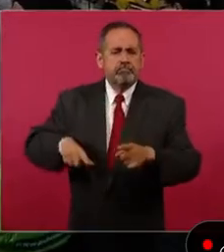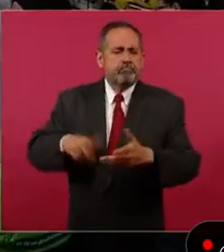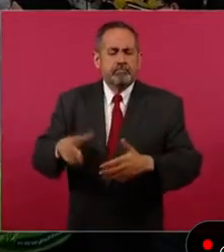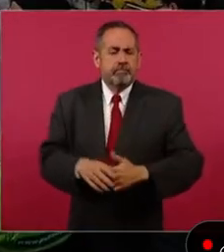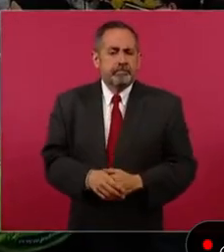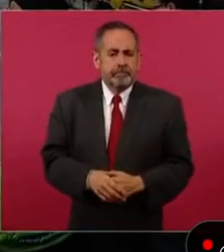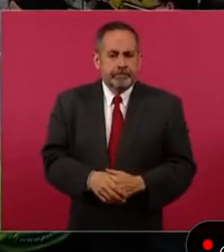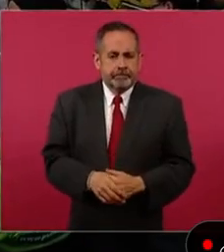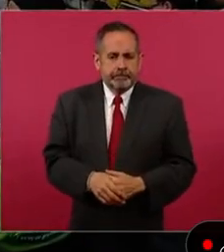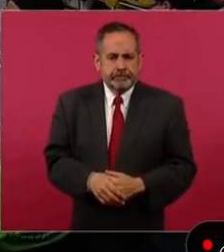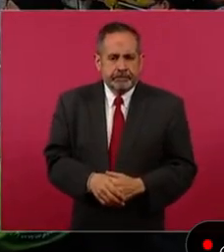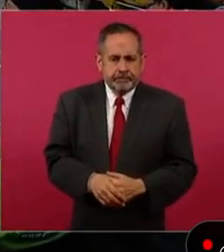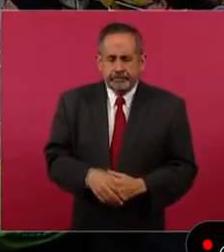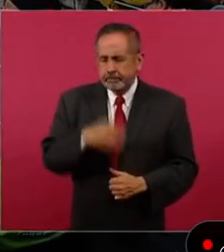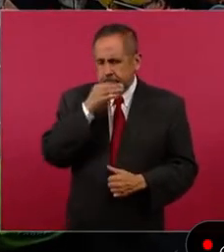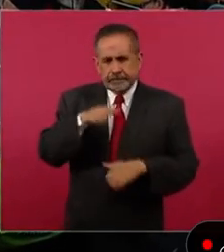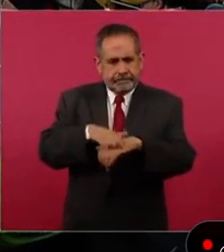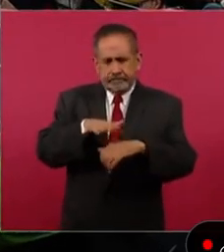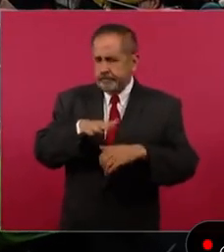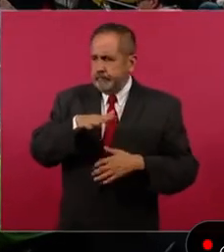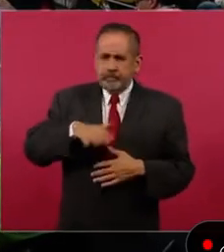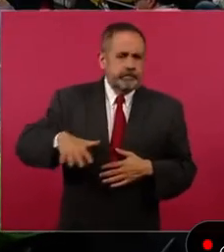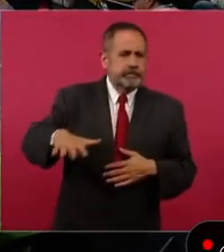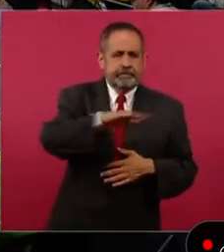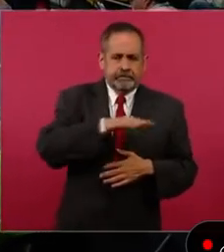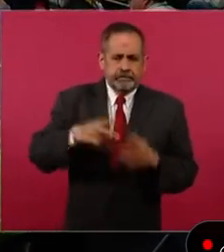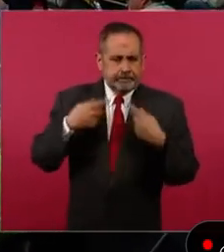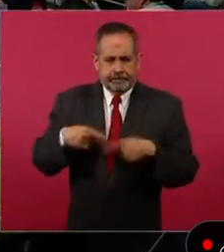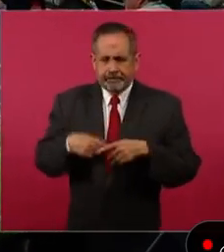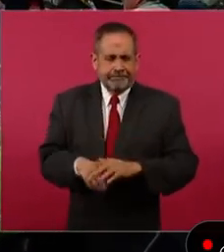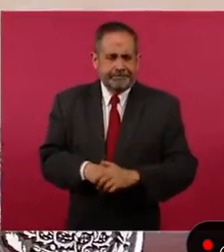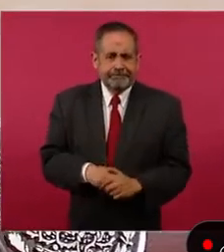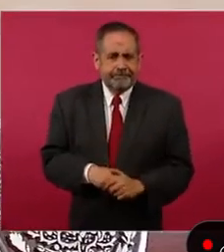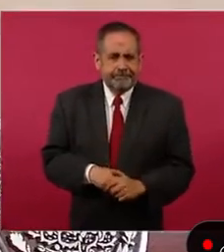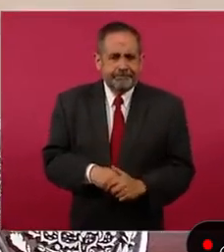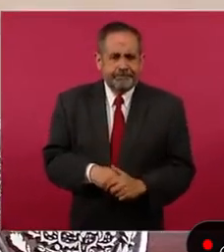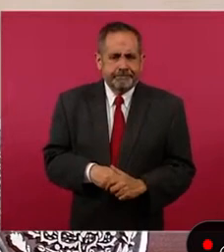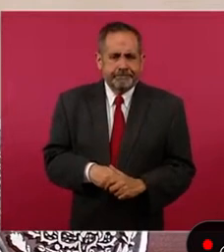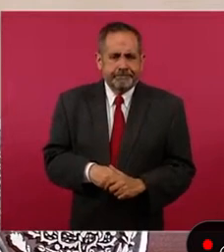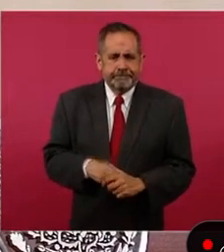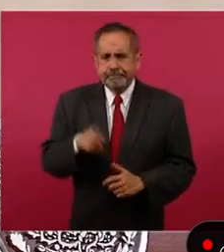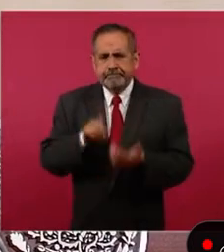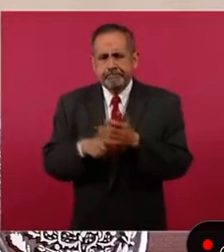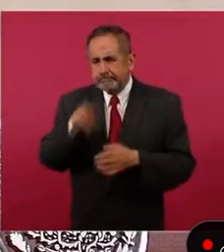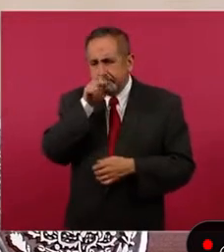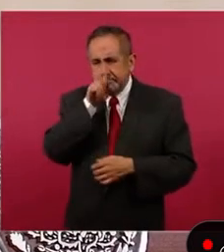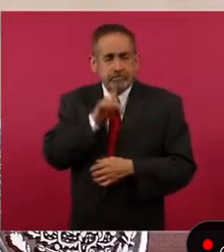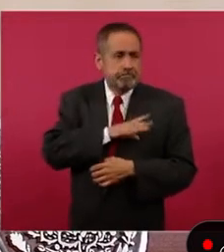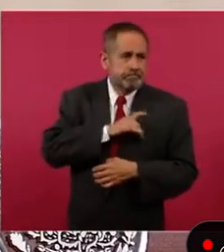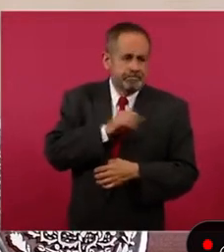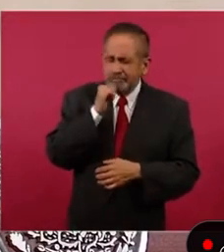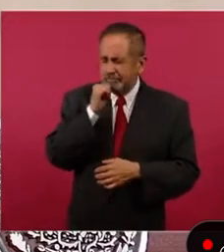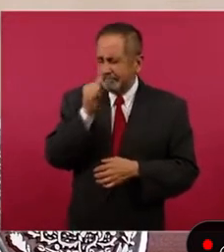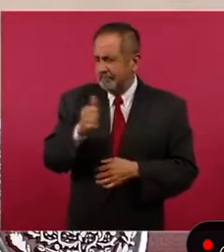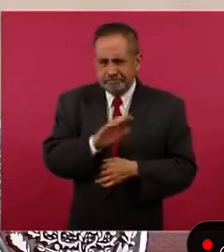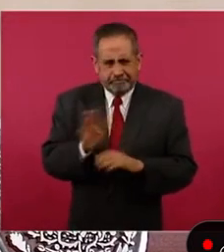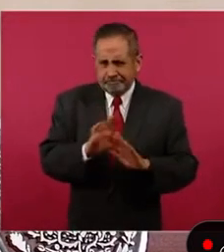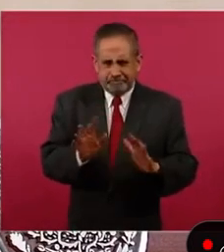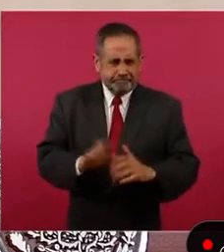Decirle a toda la gente que no hay nada que temer, que nosotros